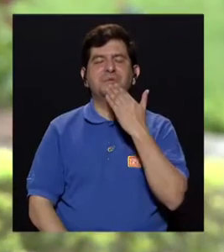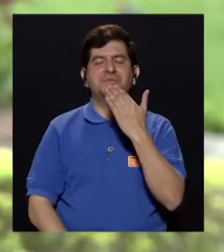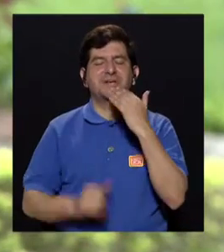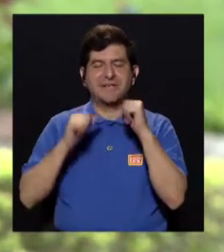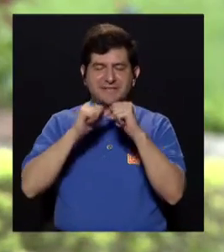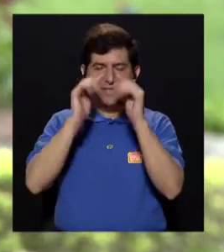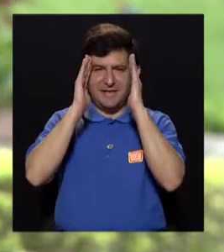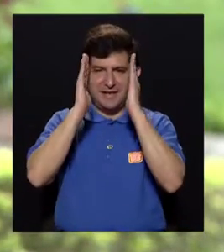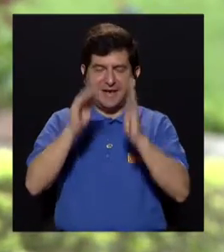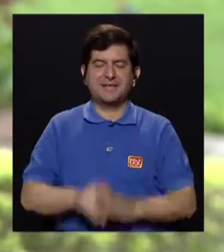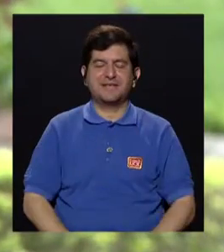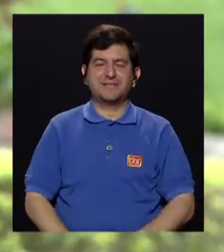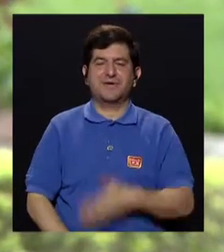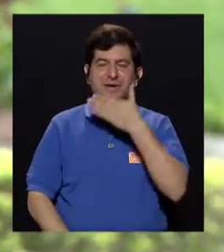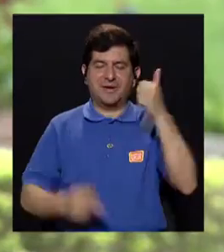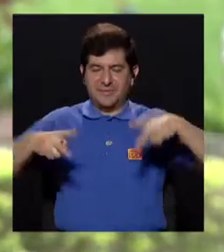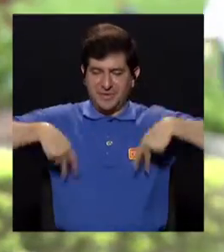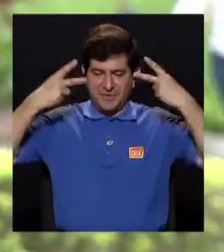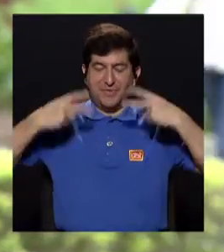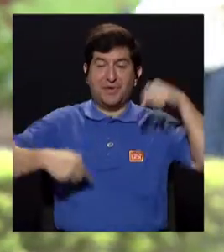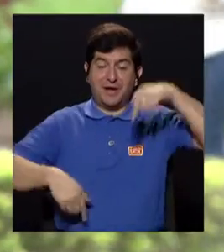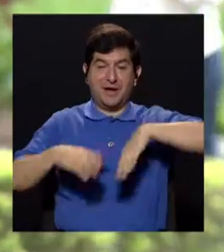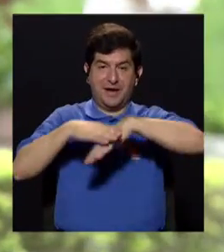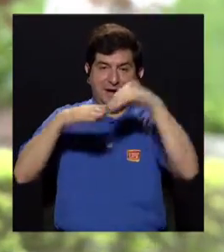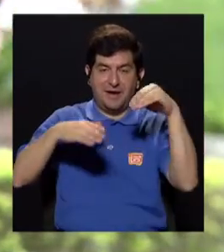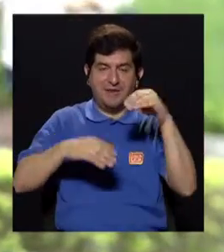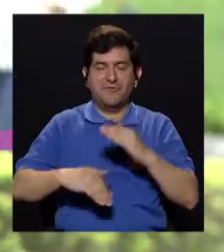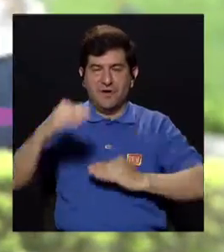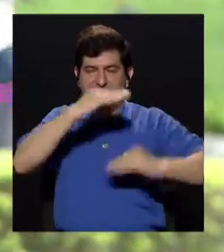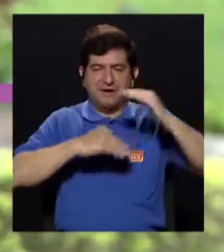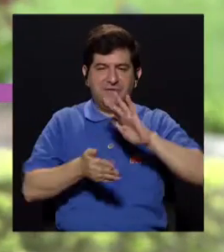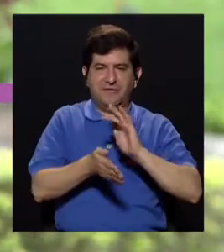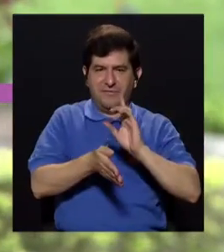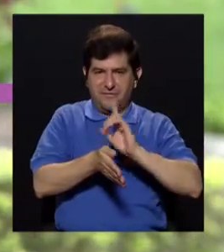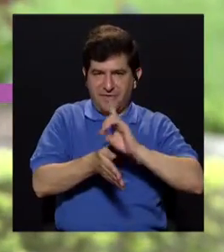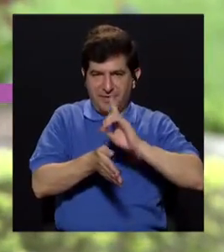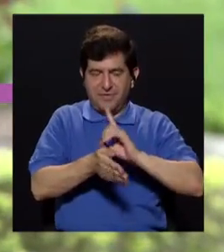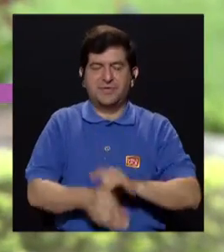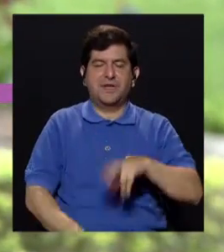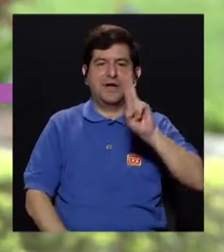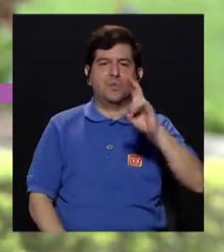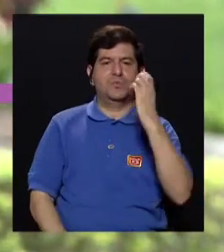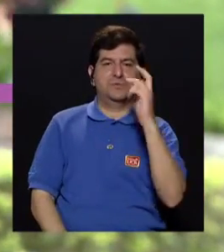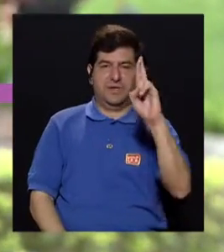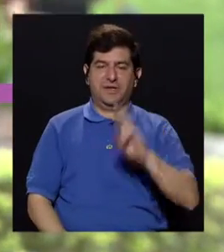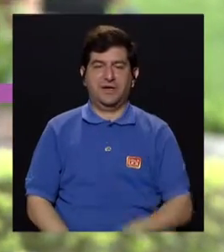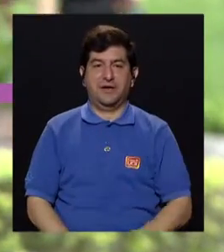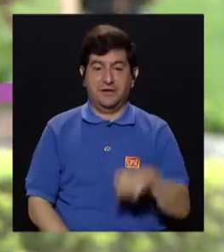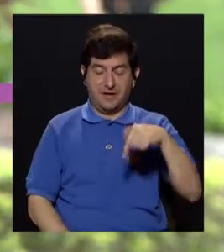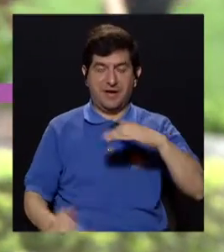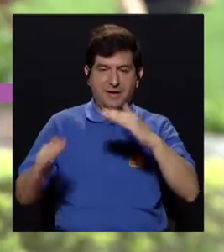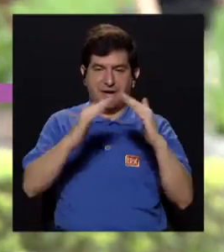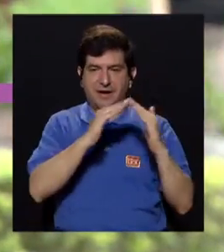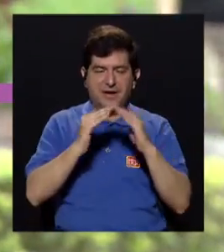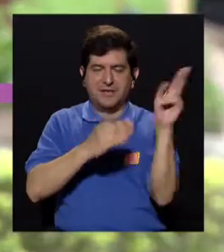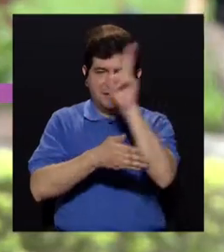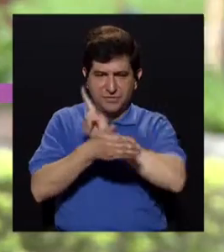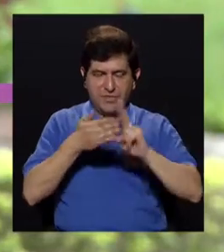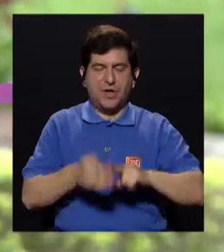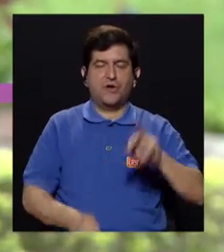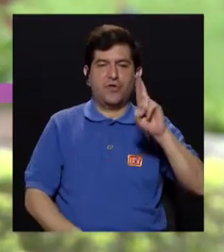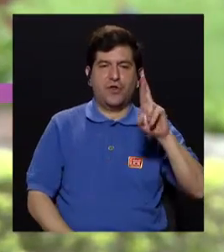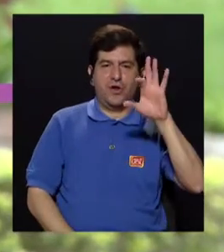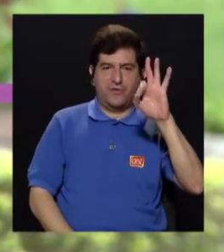Gracias por continuar en Sintonía de Vivir Mejor. Nos encontramos en las afueras de la Facultad de Medicina de la Universidad de Costa Rica, aquí en la Ciudad Universitaria,